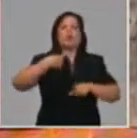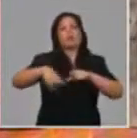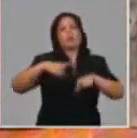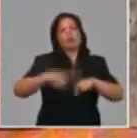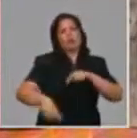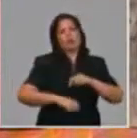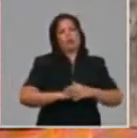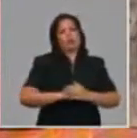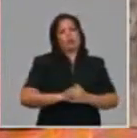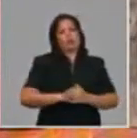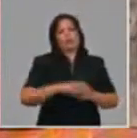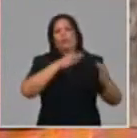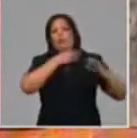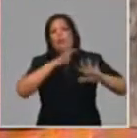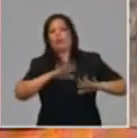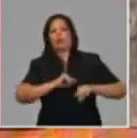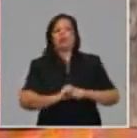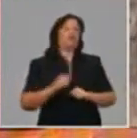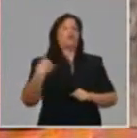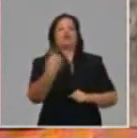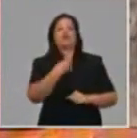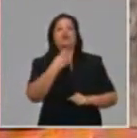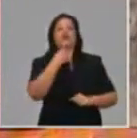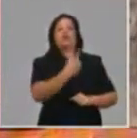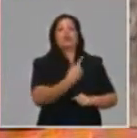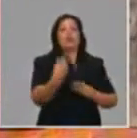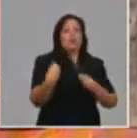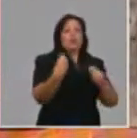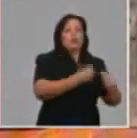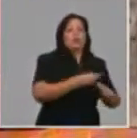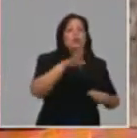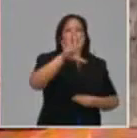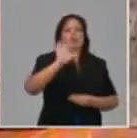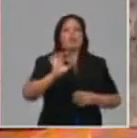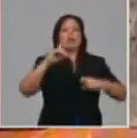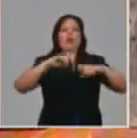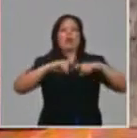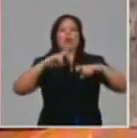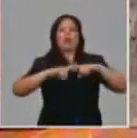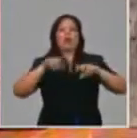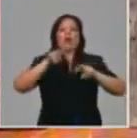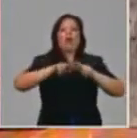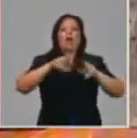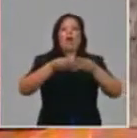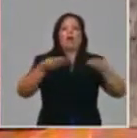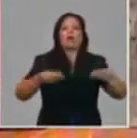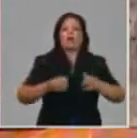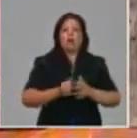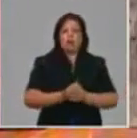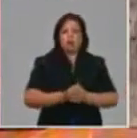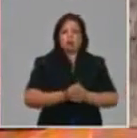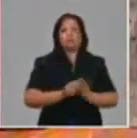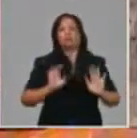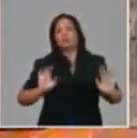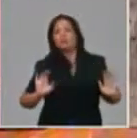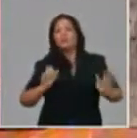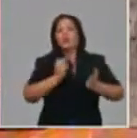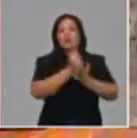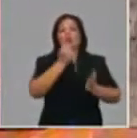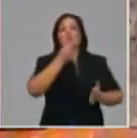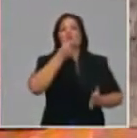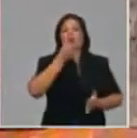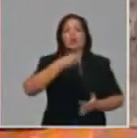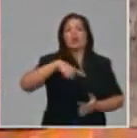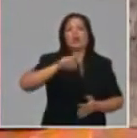nosotros llegamos a situarles 50 kilogramos de orina de trigo, si después había más disponibilidad la incrementábamos, así mismo fuimos